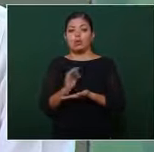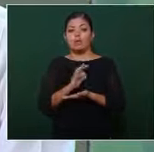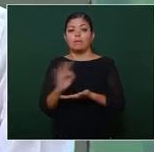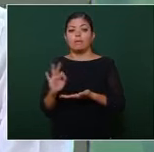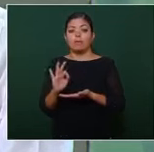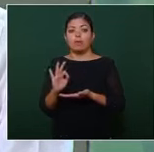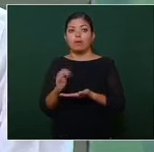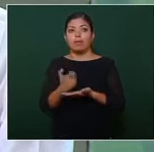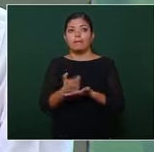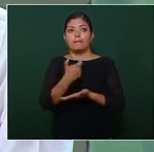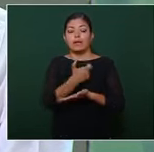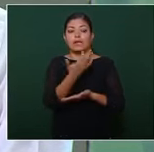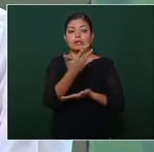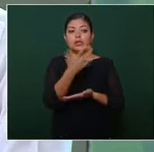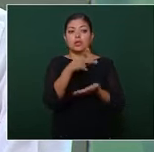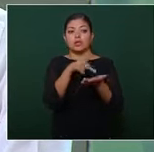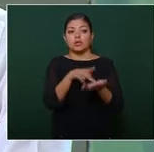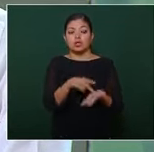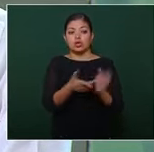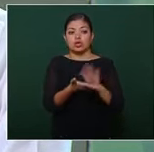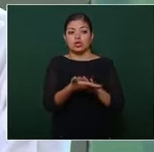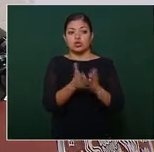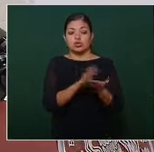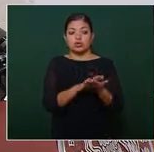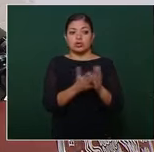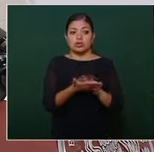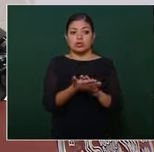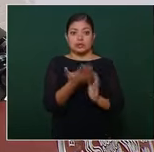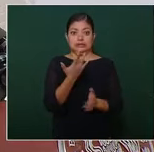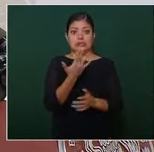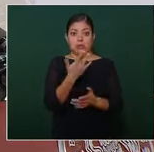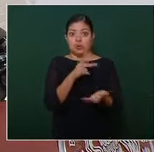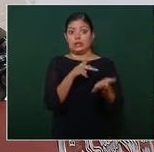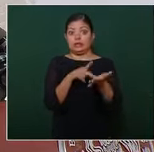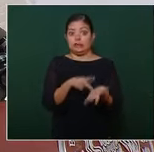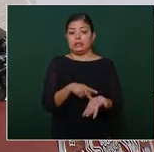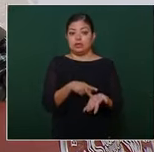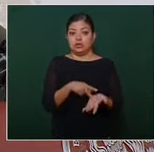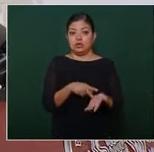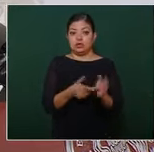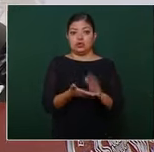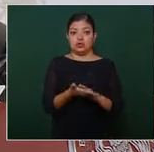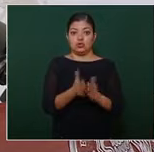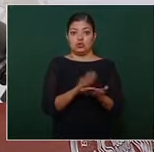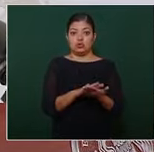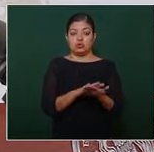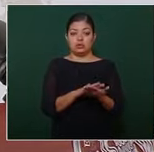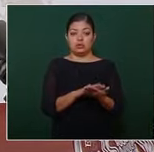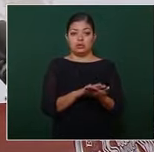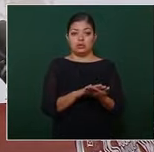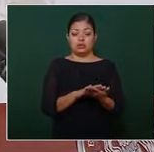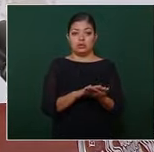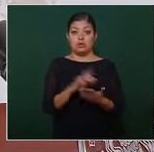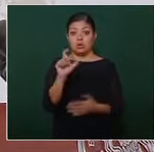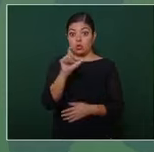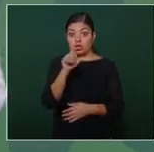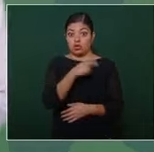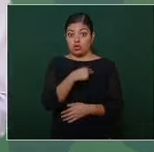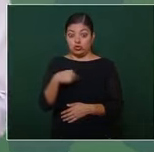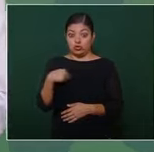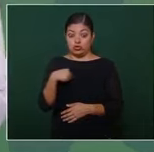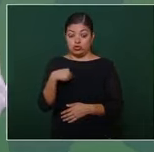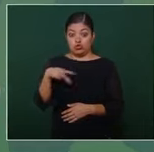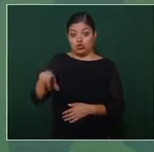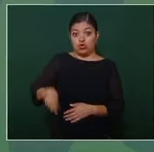kilos de tortilla 50 kilos de tortilla cuando nosotros llegamos al